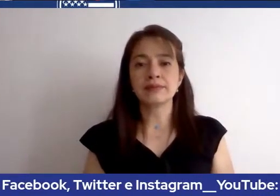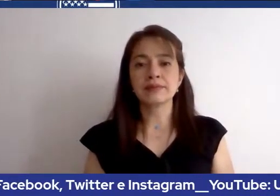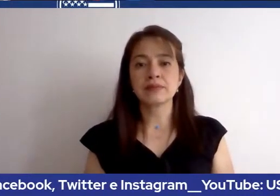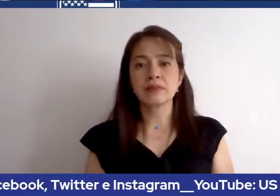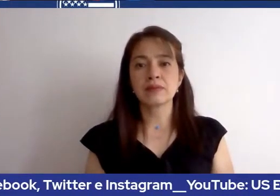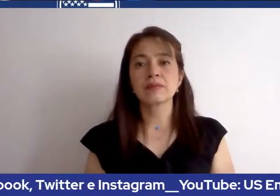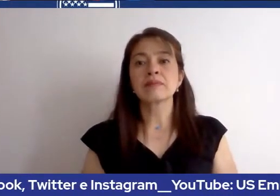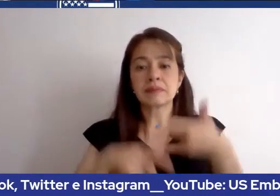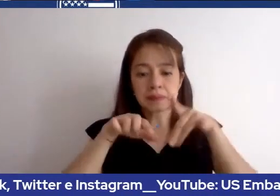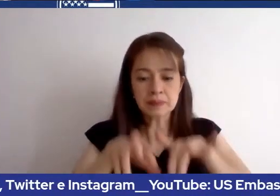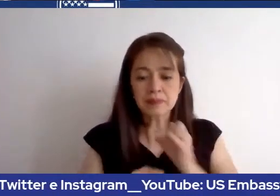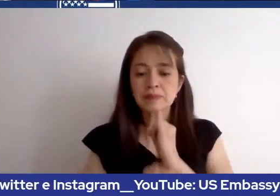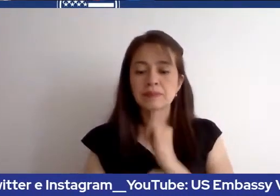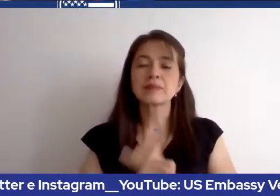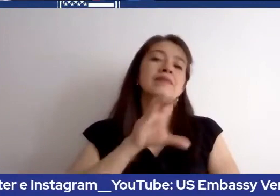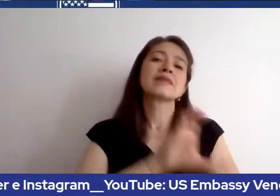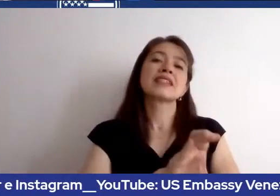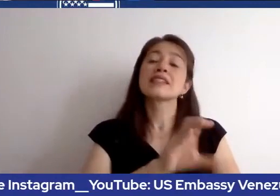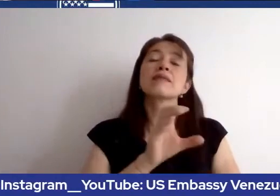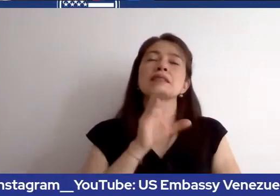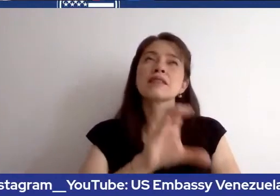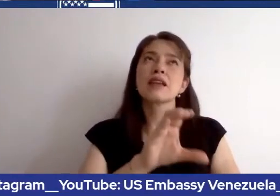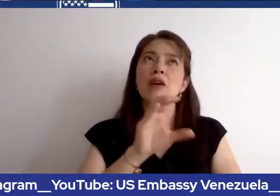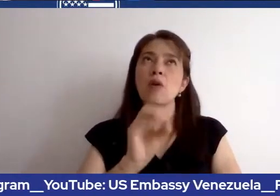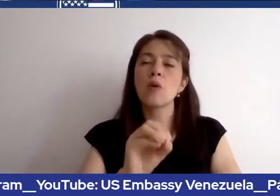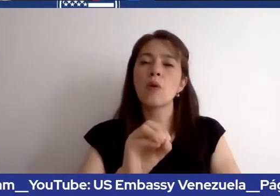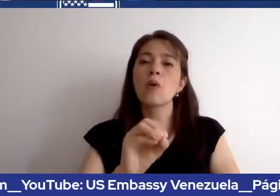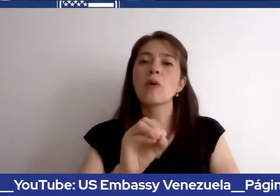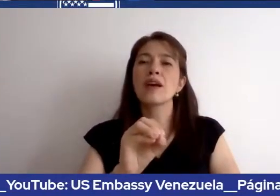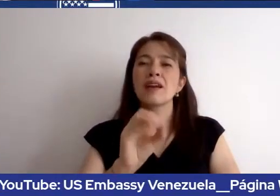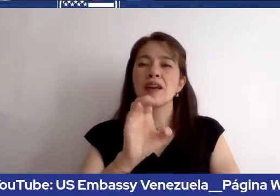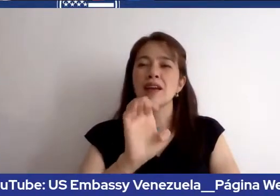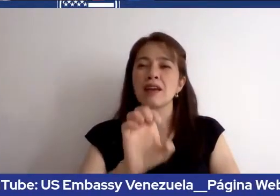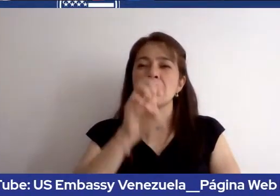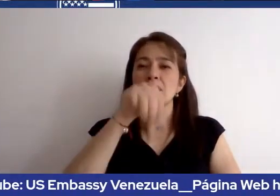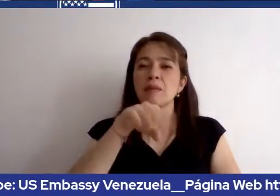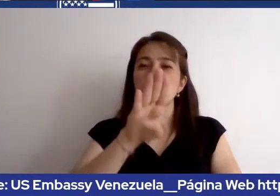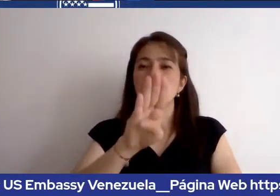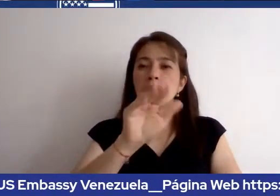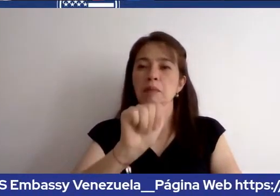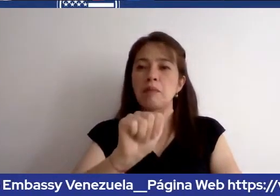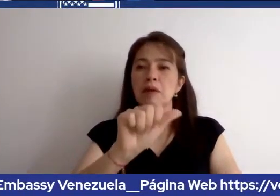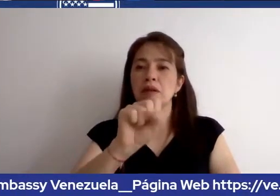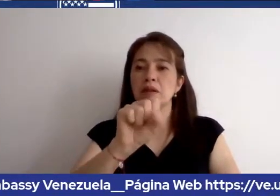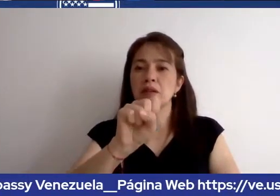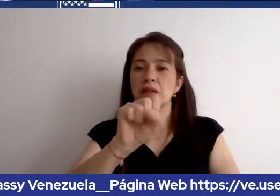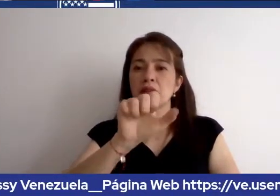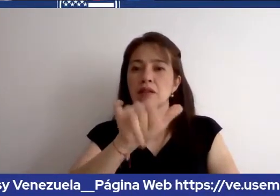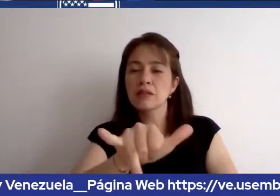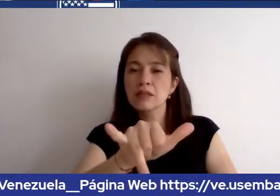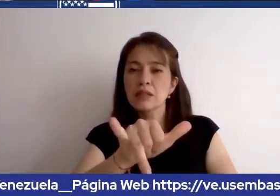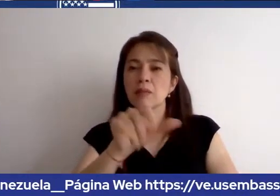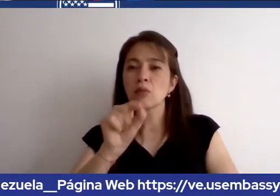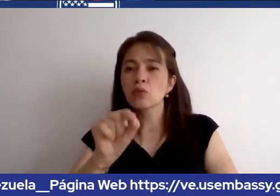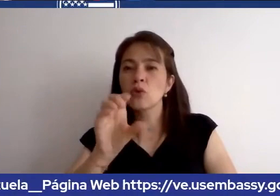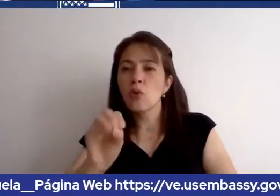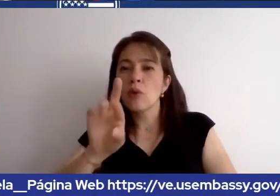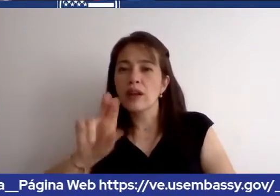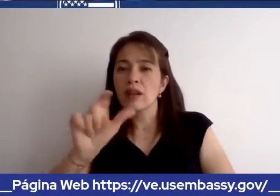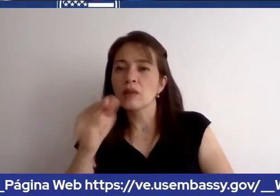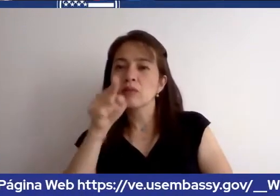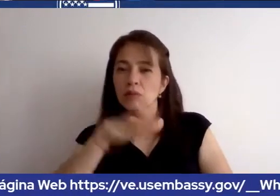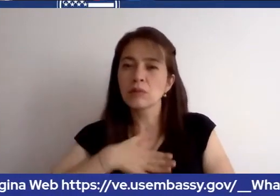sitio web, que es co.usembacy.gov, tiene más información de cómo